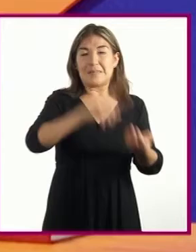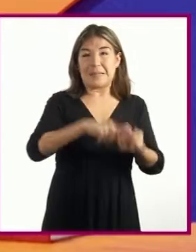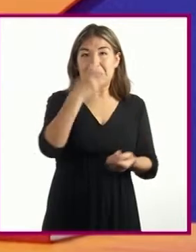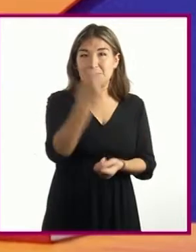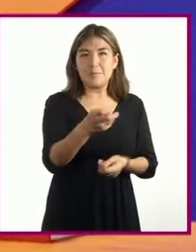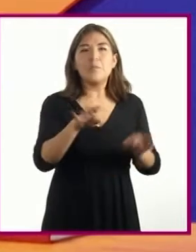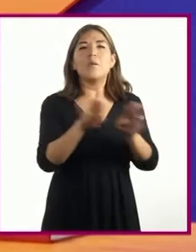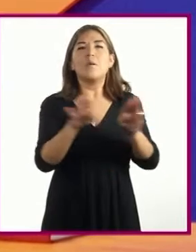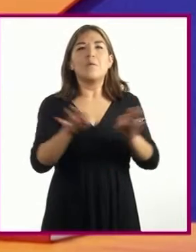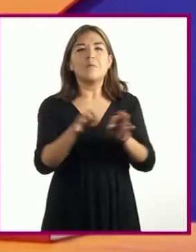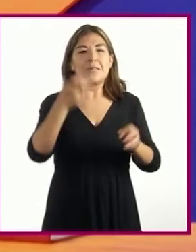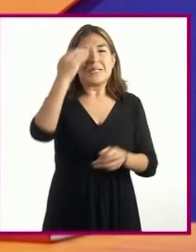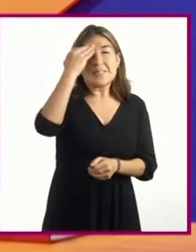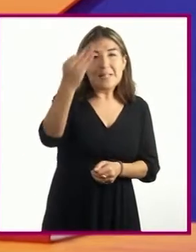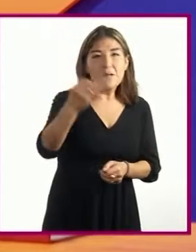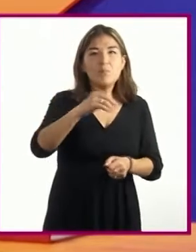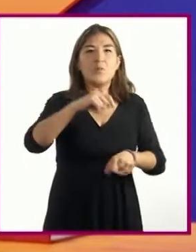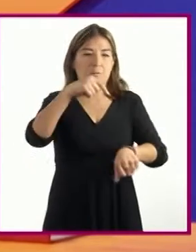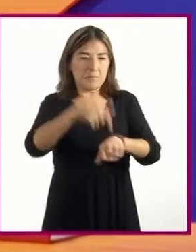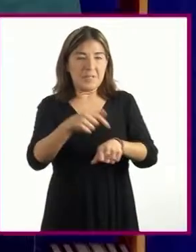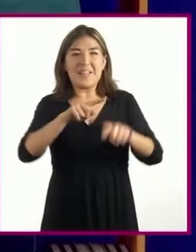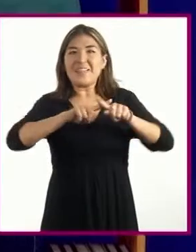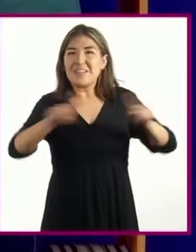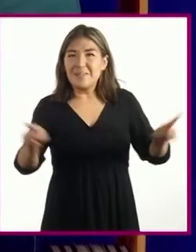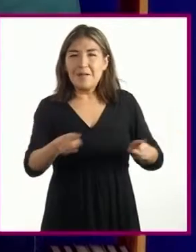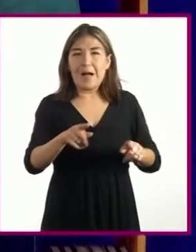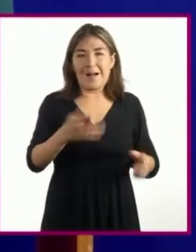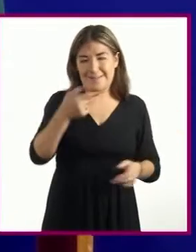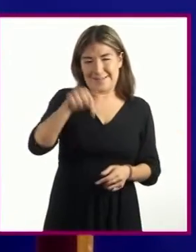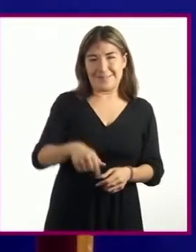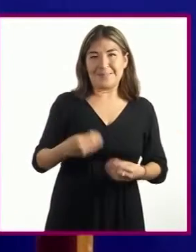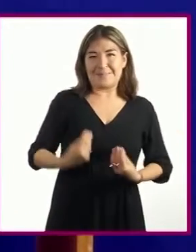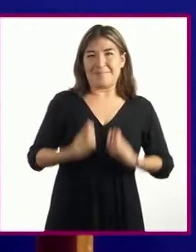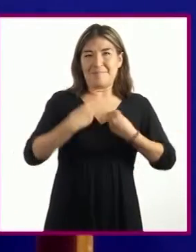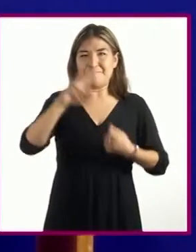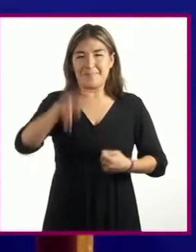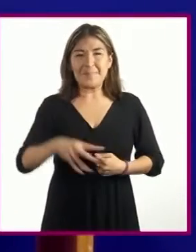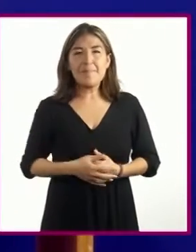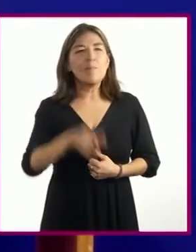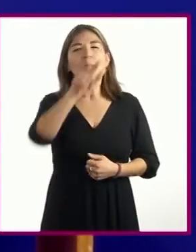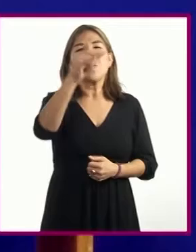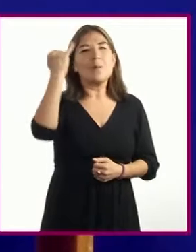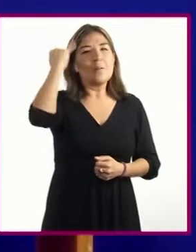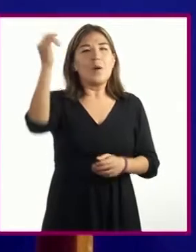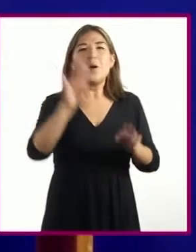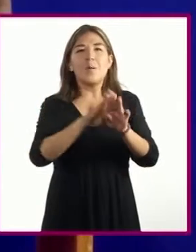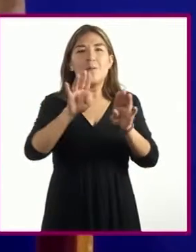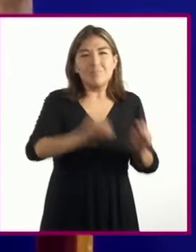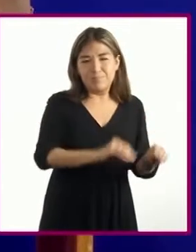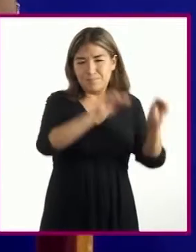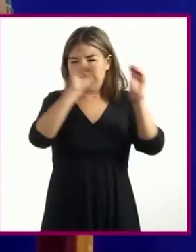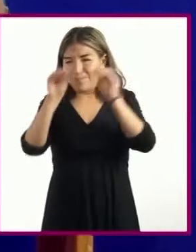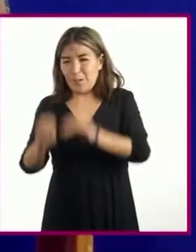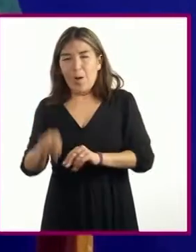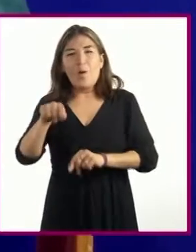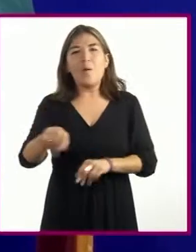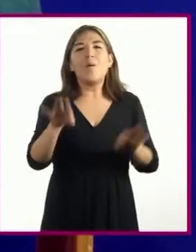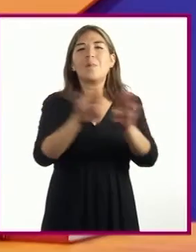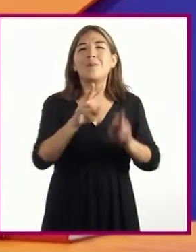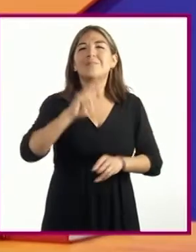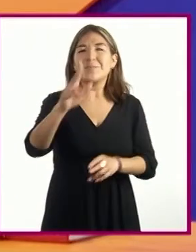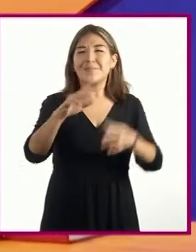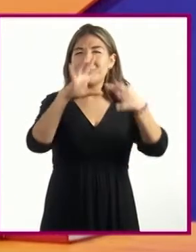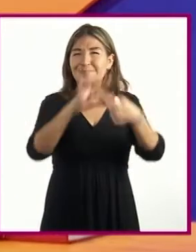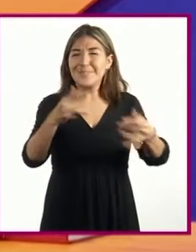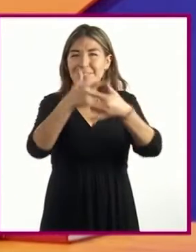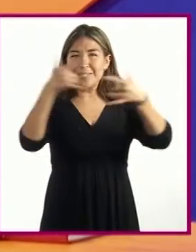en tiempos y circunstancias diferentes a las reales. Pero imaginen que de pronto quieren trasladar o adaptar una narración